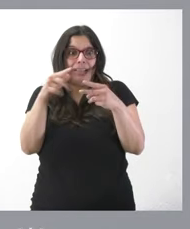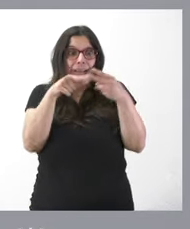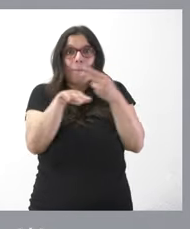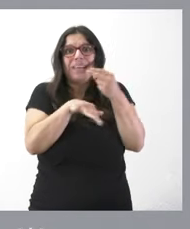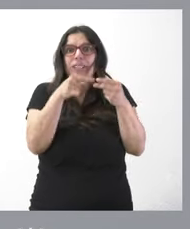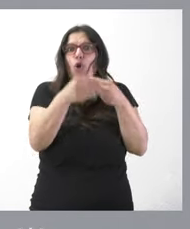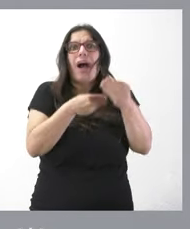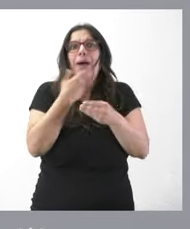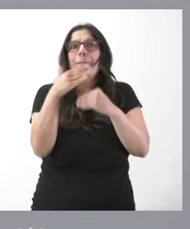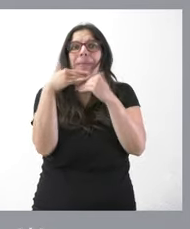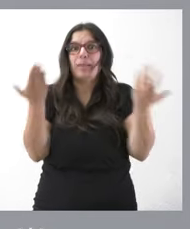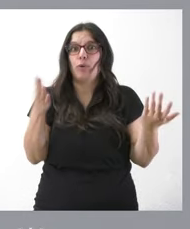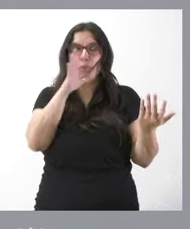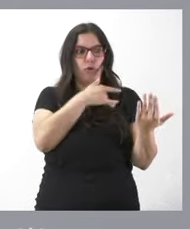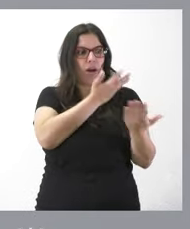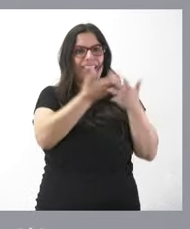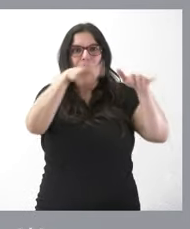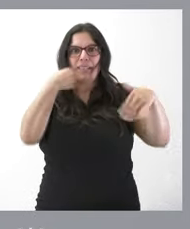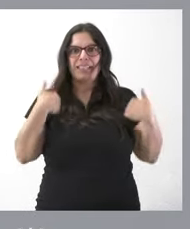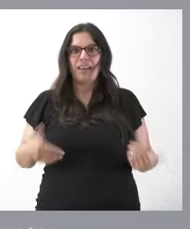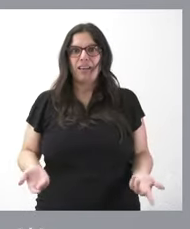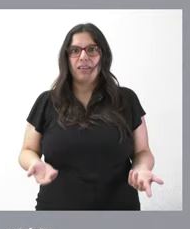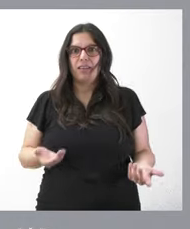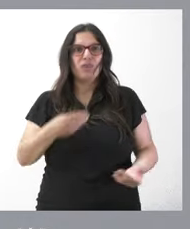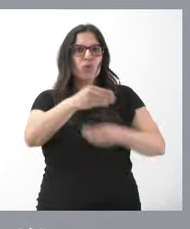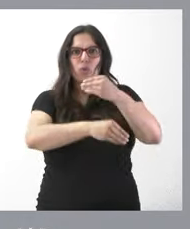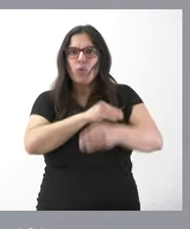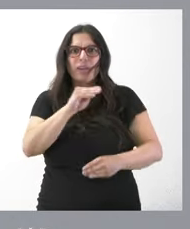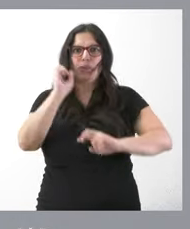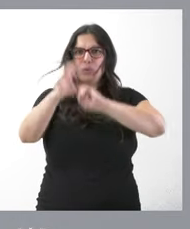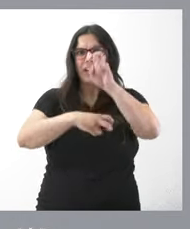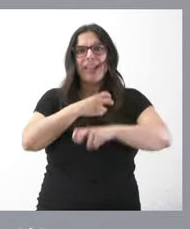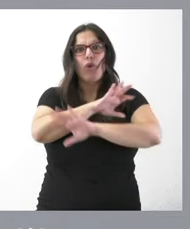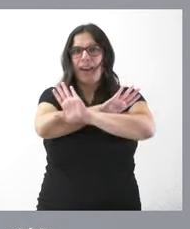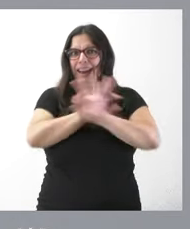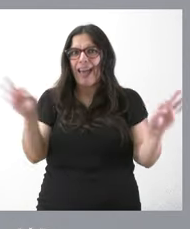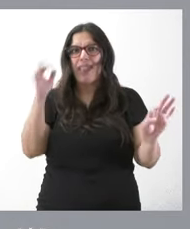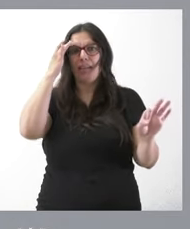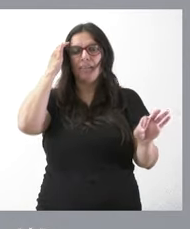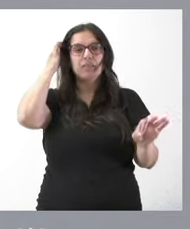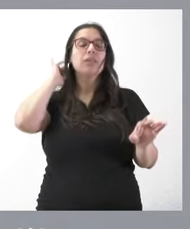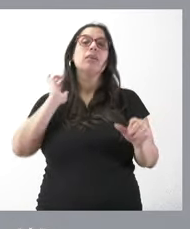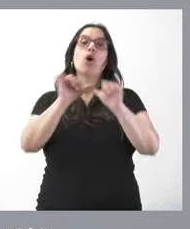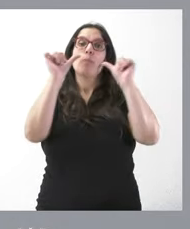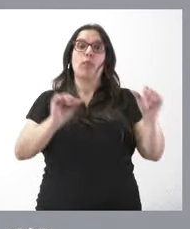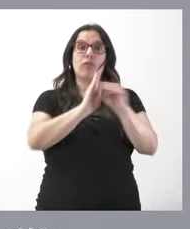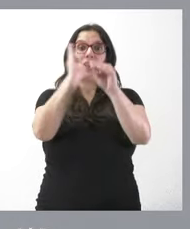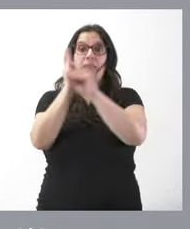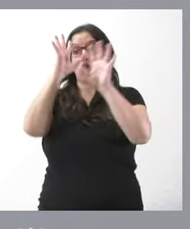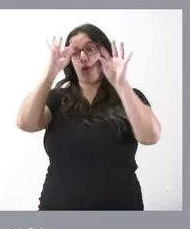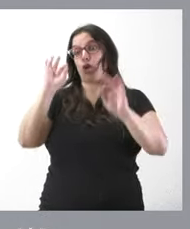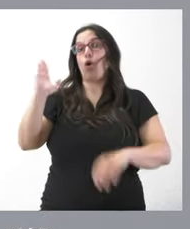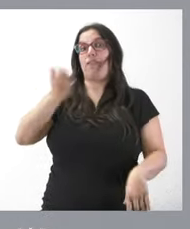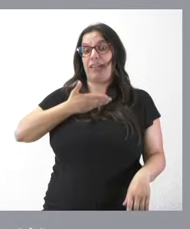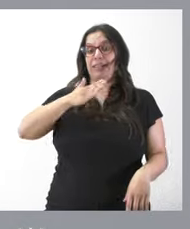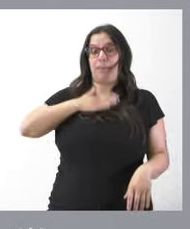es que seis meses después no se ha procedido a actualizar las cuantidades del modelo de financiación lo que afecta lógicamente a la